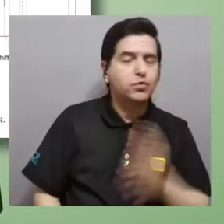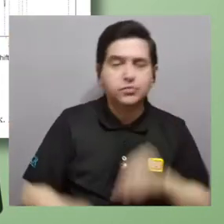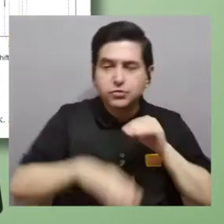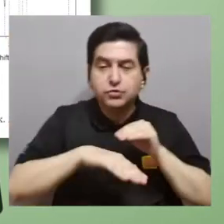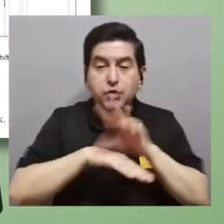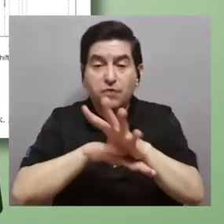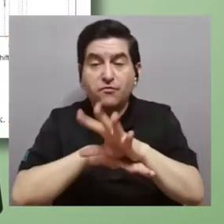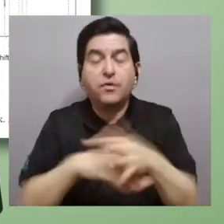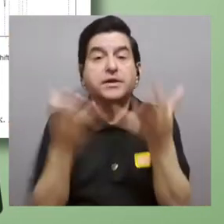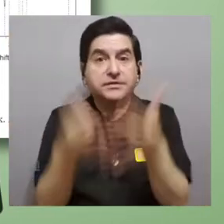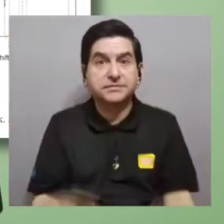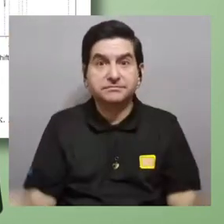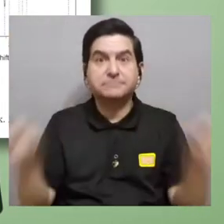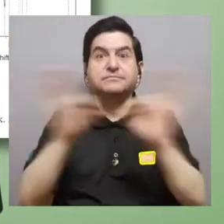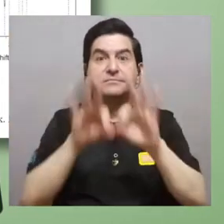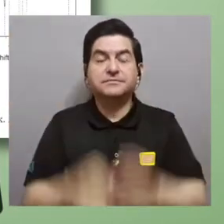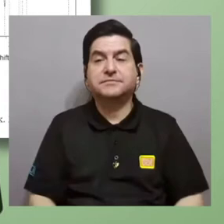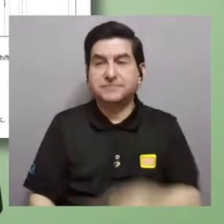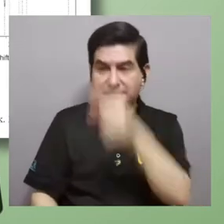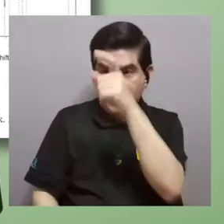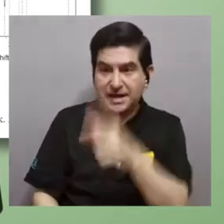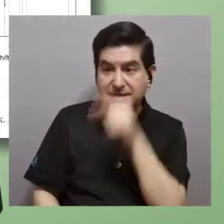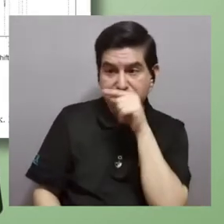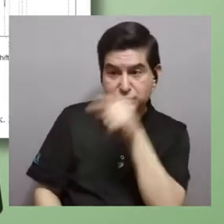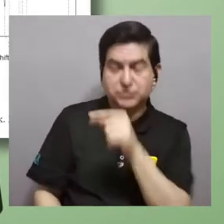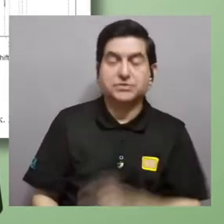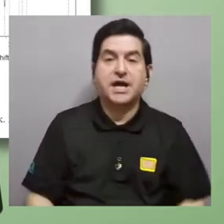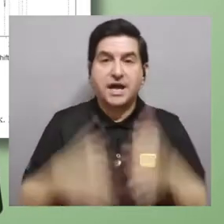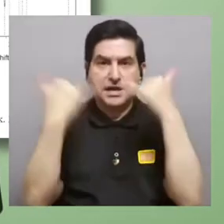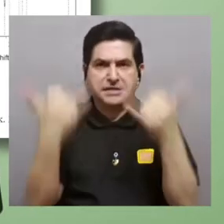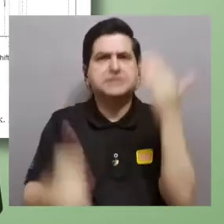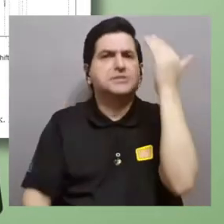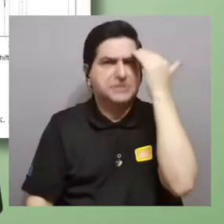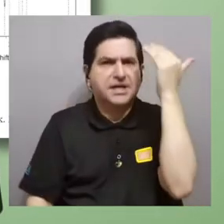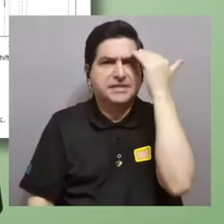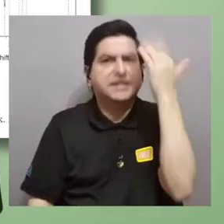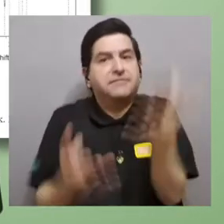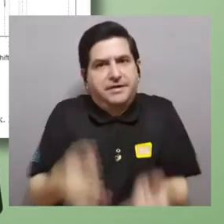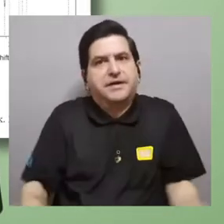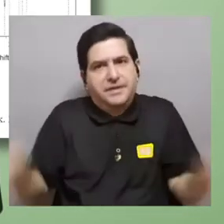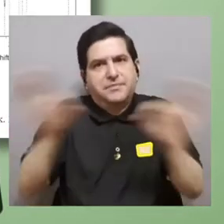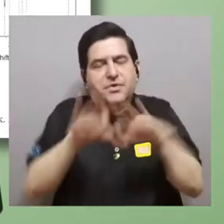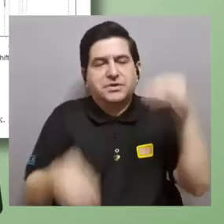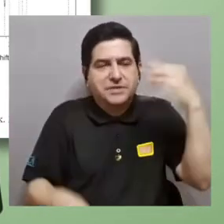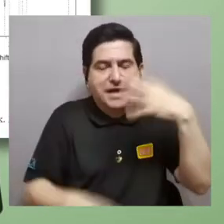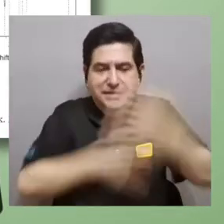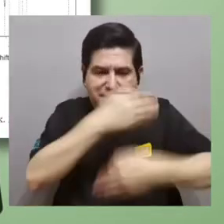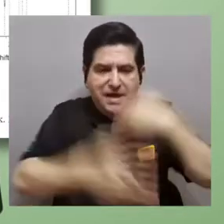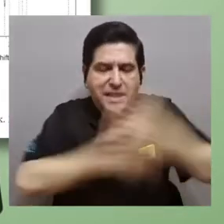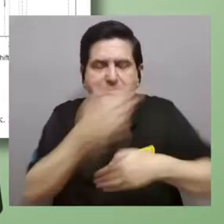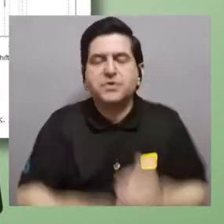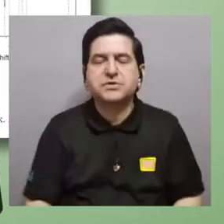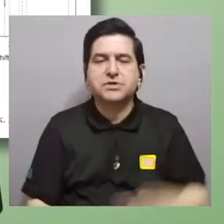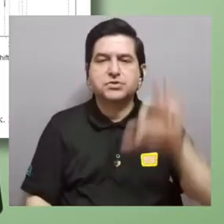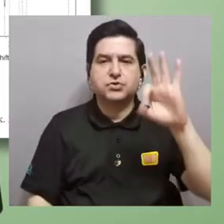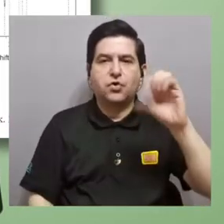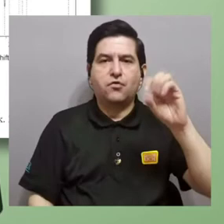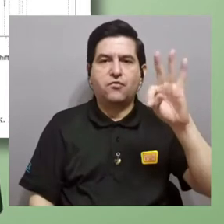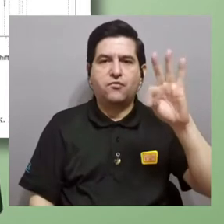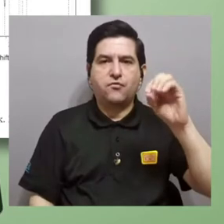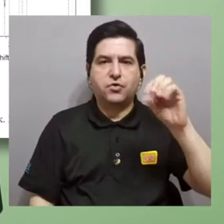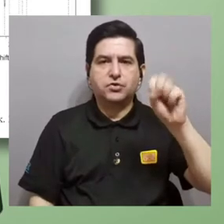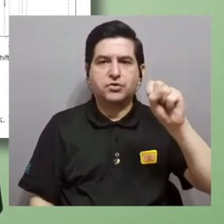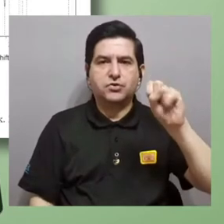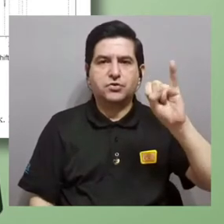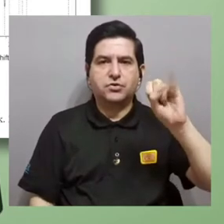estaba generando una influencia muy, muy importante en los organismos fotosintéticos, ya amplio conocido de la importancia de la luz para la fotosíntesis.